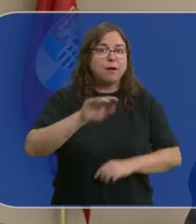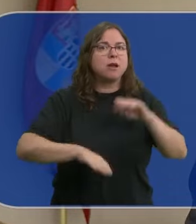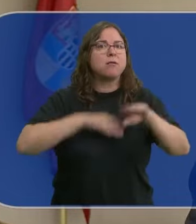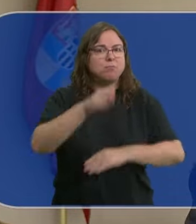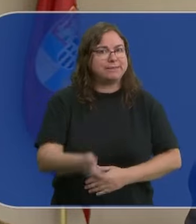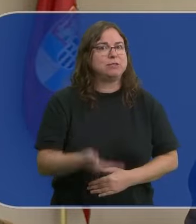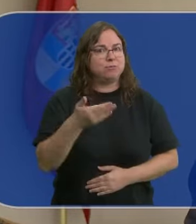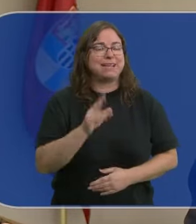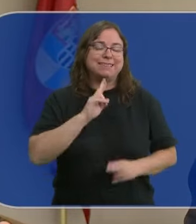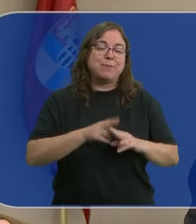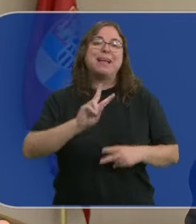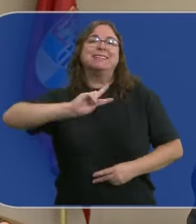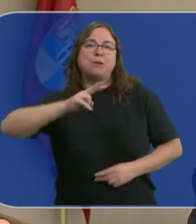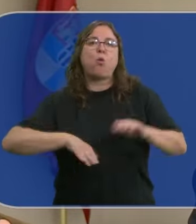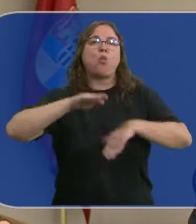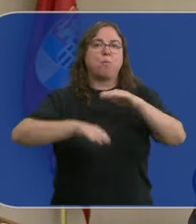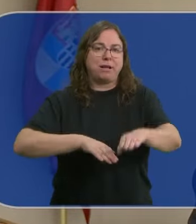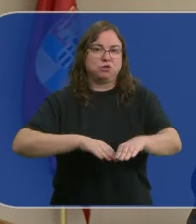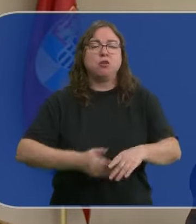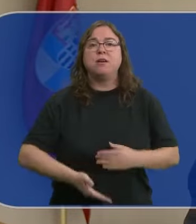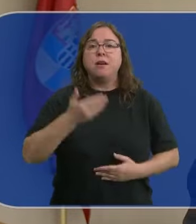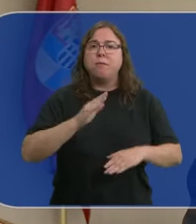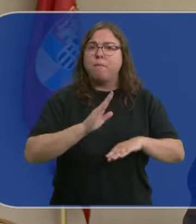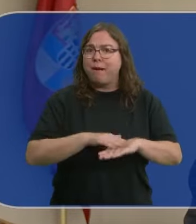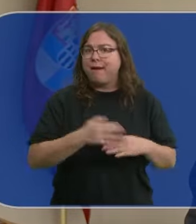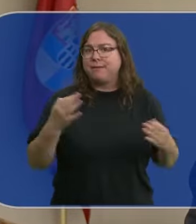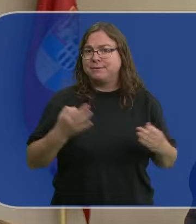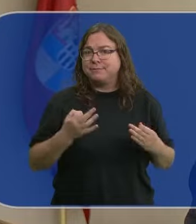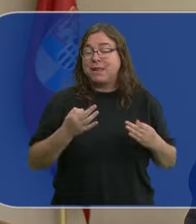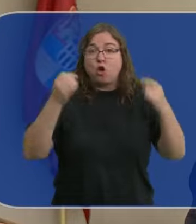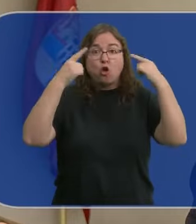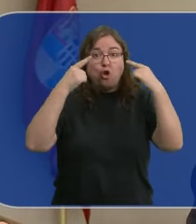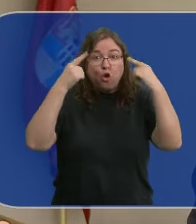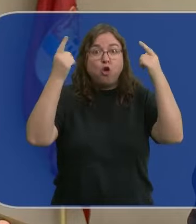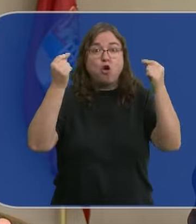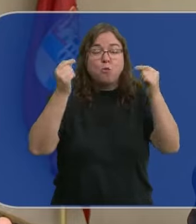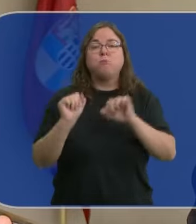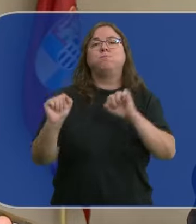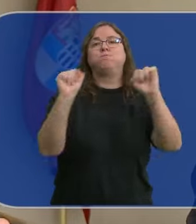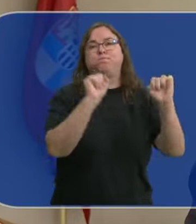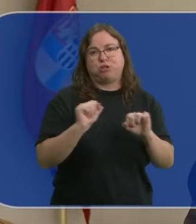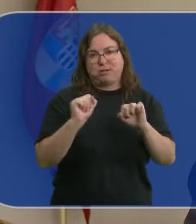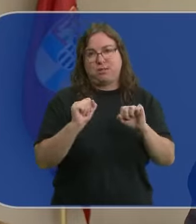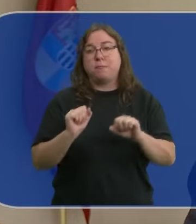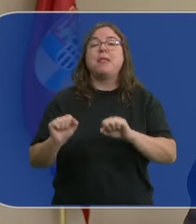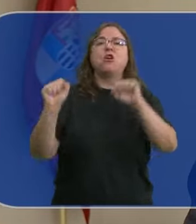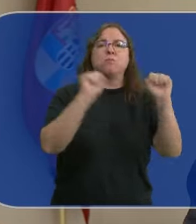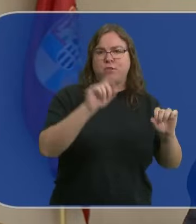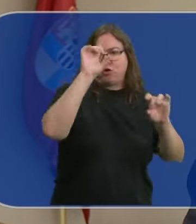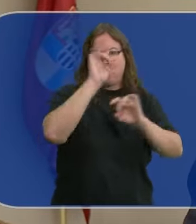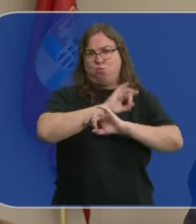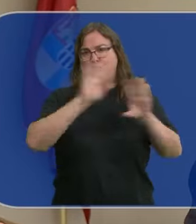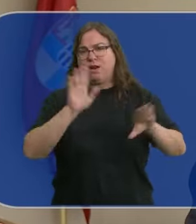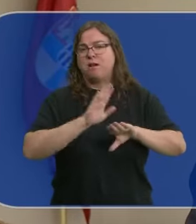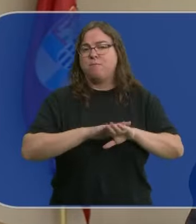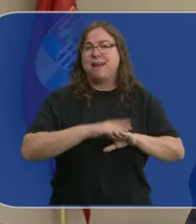importante. un segundo paso muy relevante para conseguir que finalmente el lobo tenga una protección, una protección clara en la